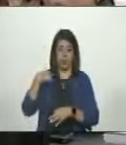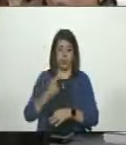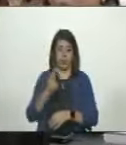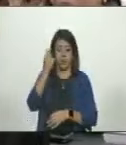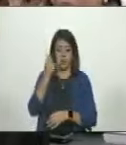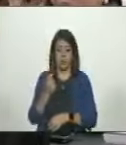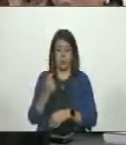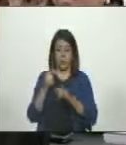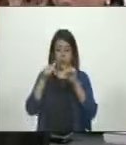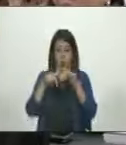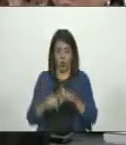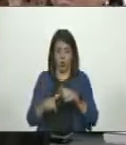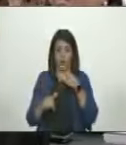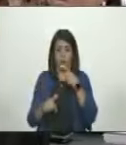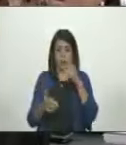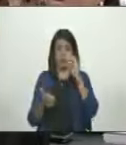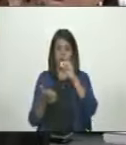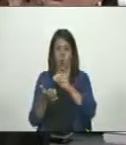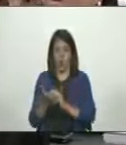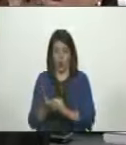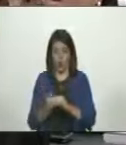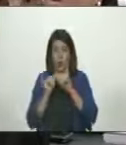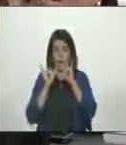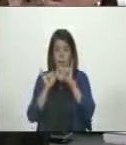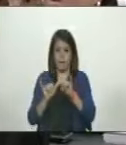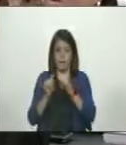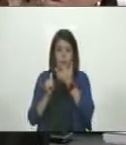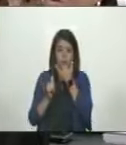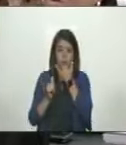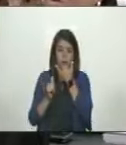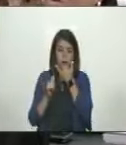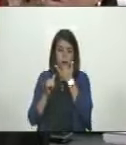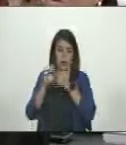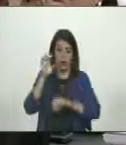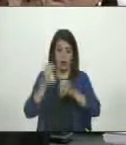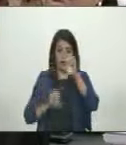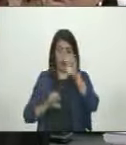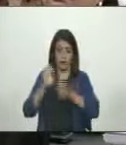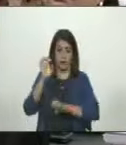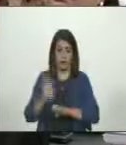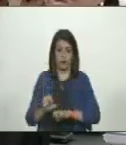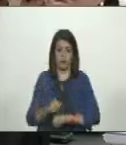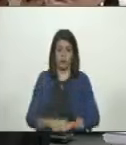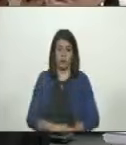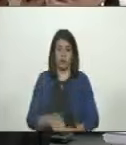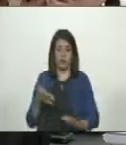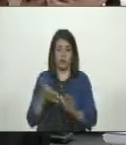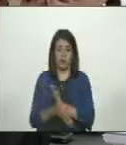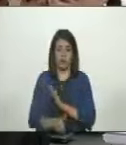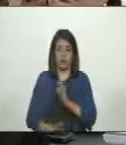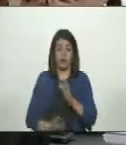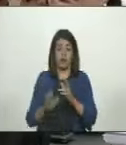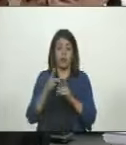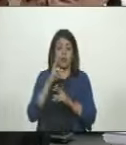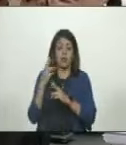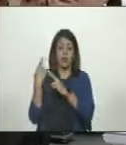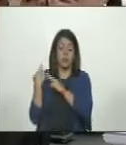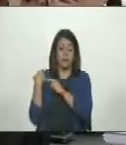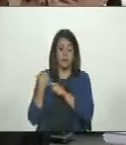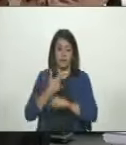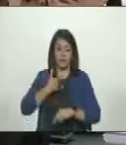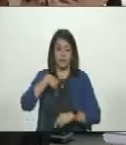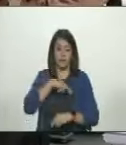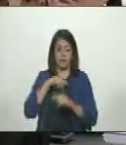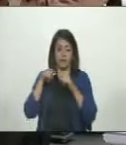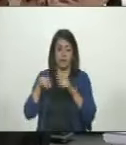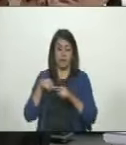diputado. Y sin embargo, el diputado insiste en cometer los mismos errores de análisis, que eso implica una enorme responsabilidad para nosotros,